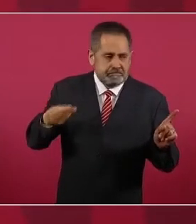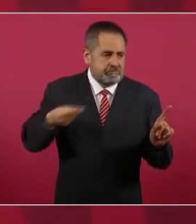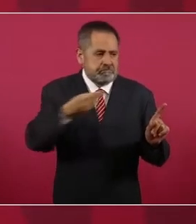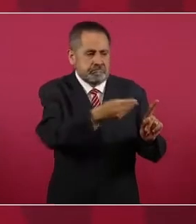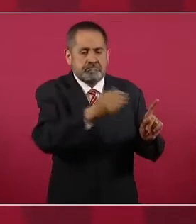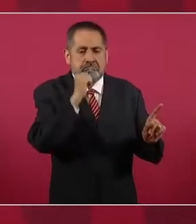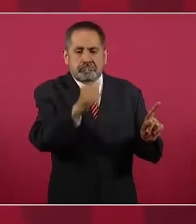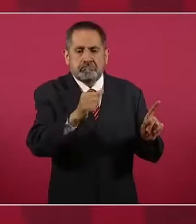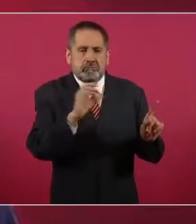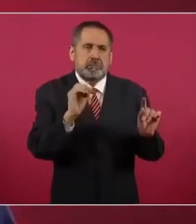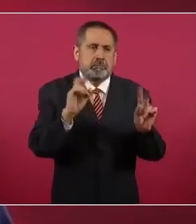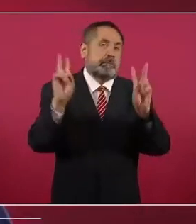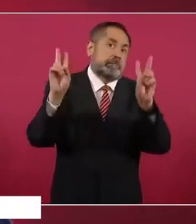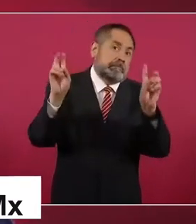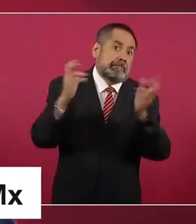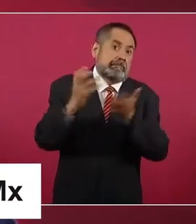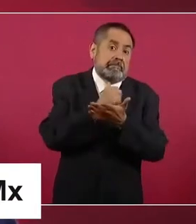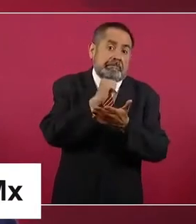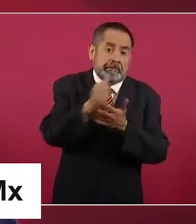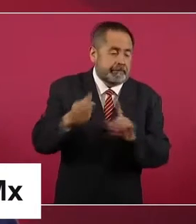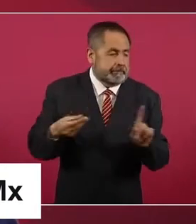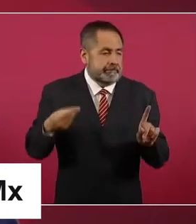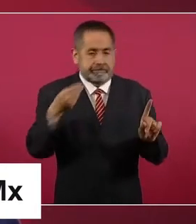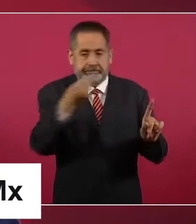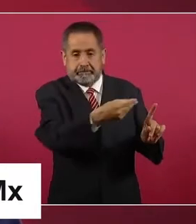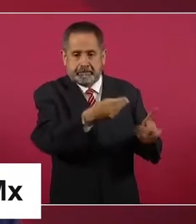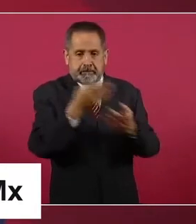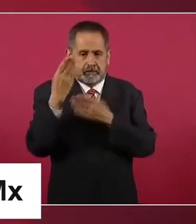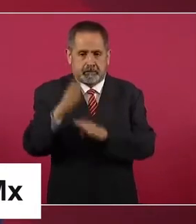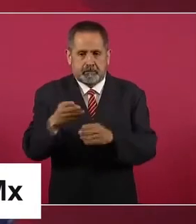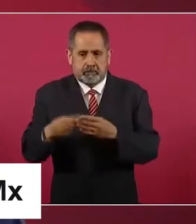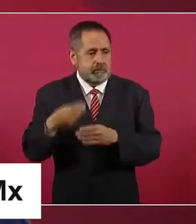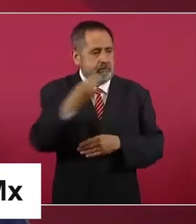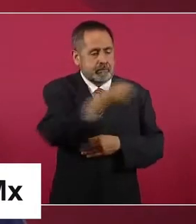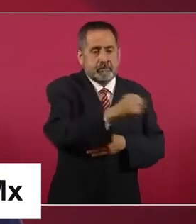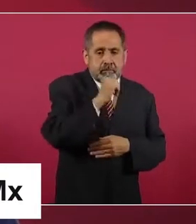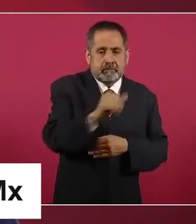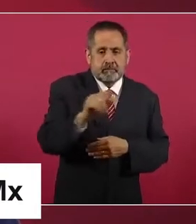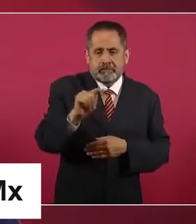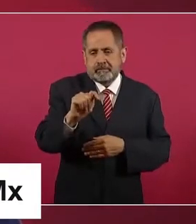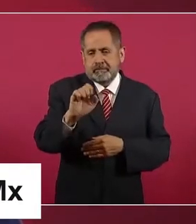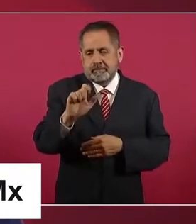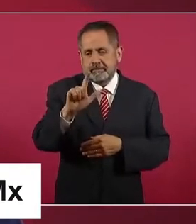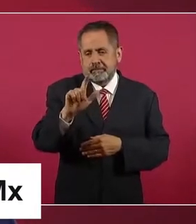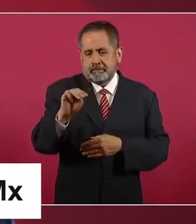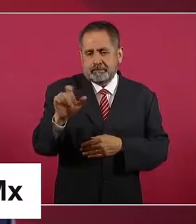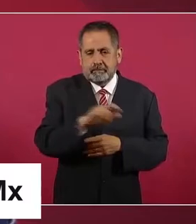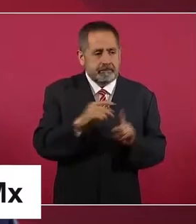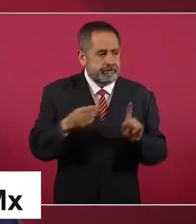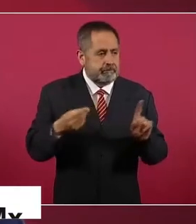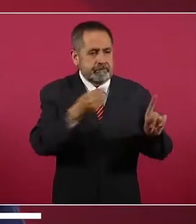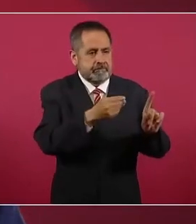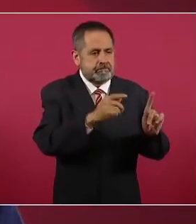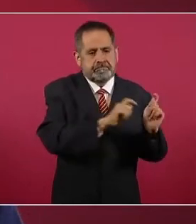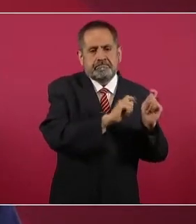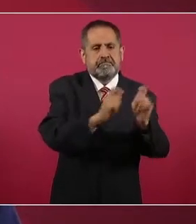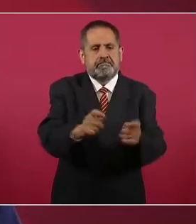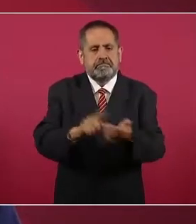ganó teléfonos de México y le quedó a Slim,